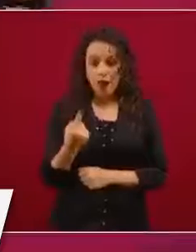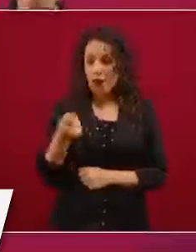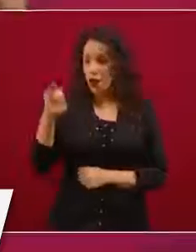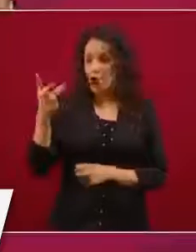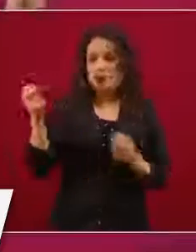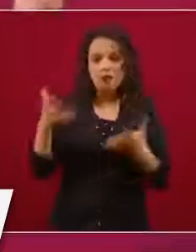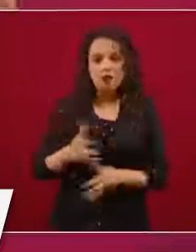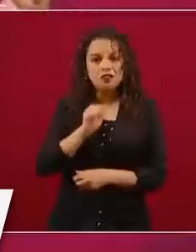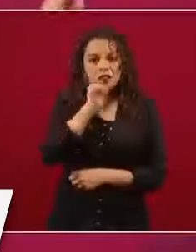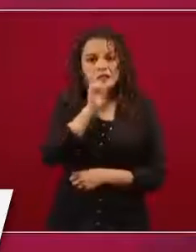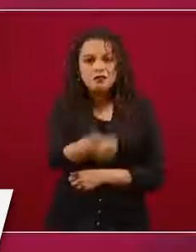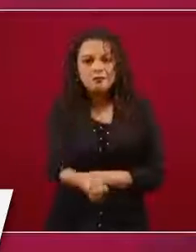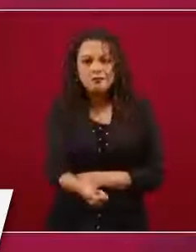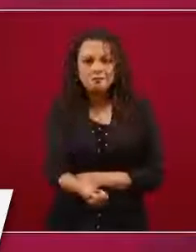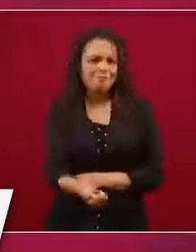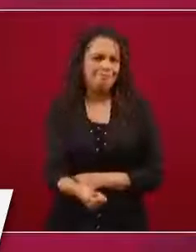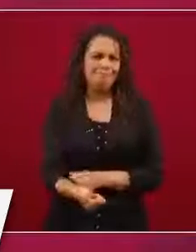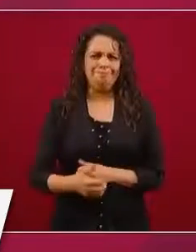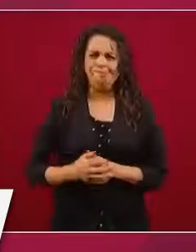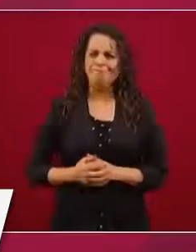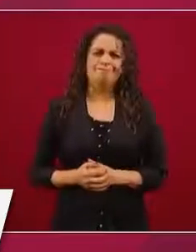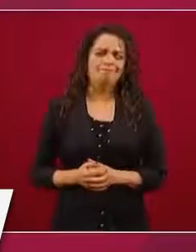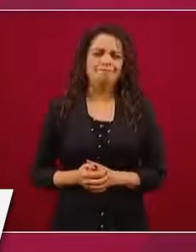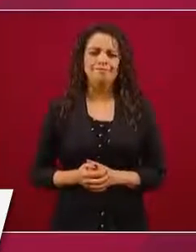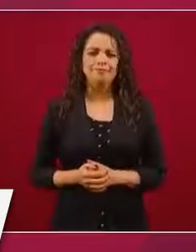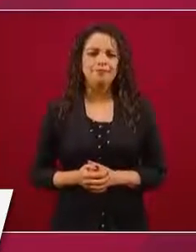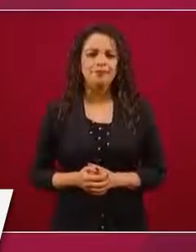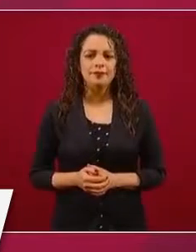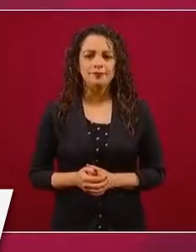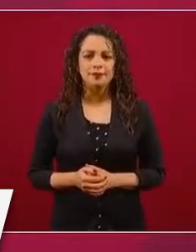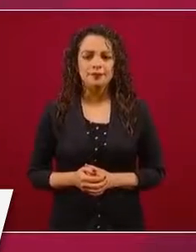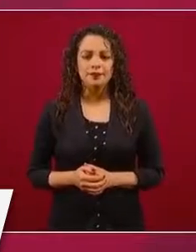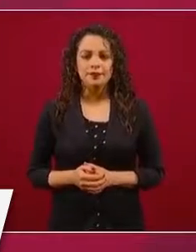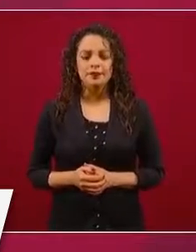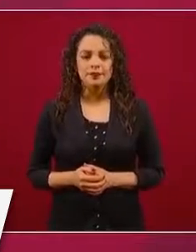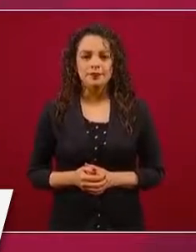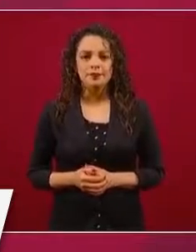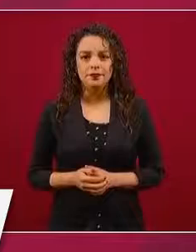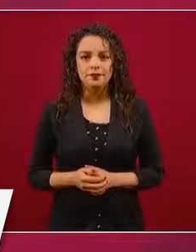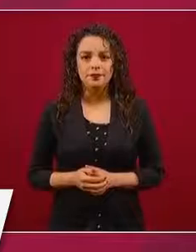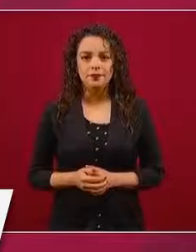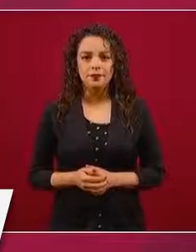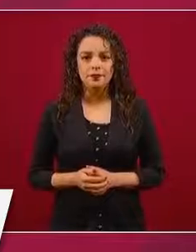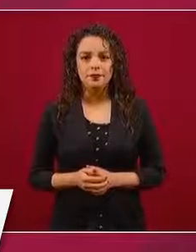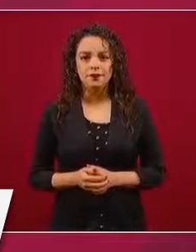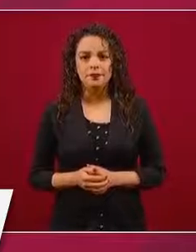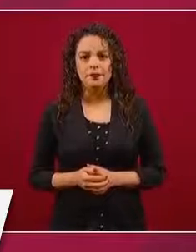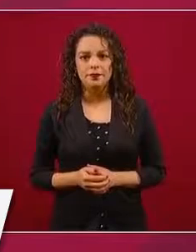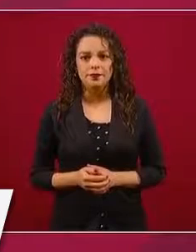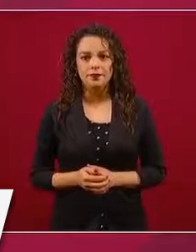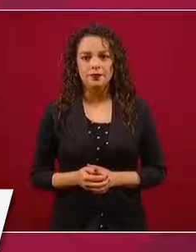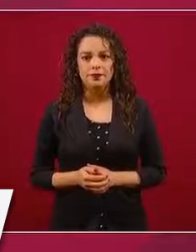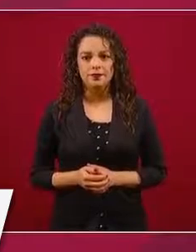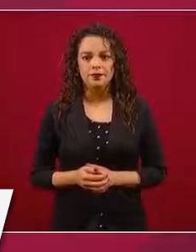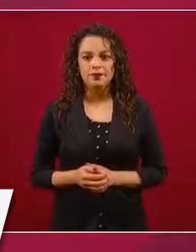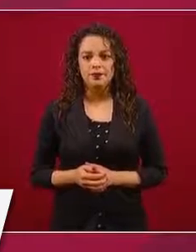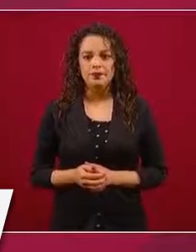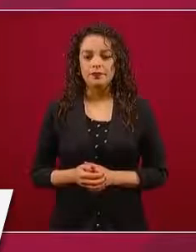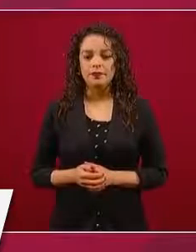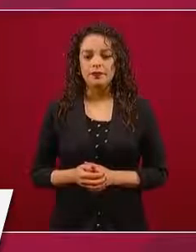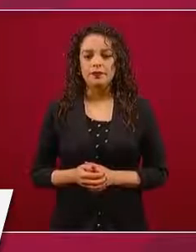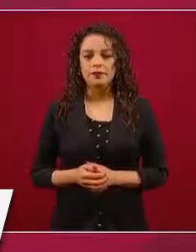el caso más dramático,